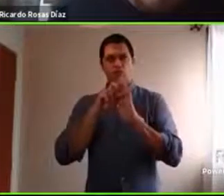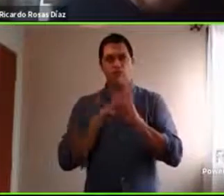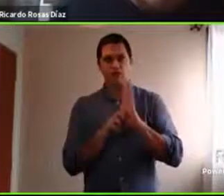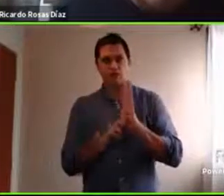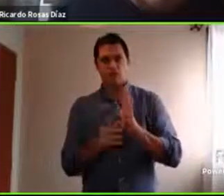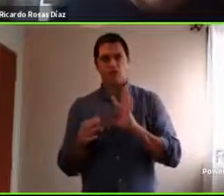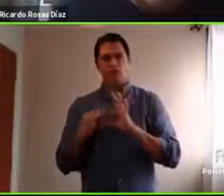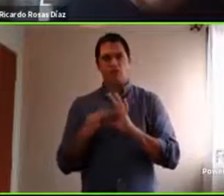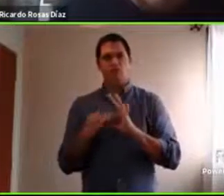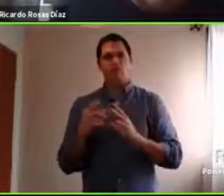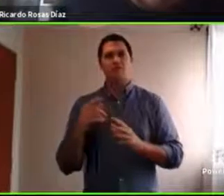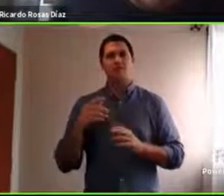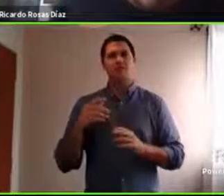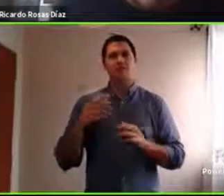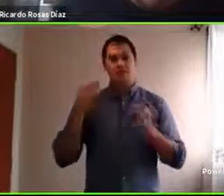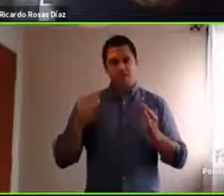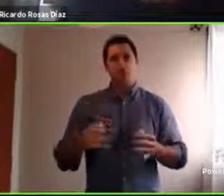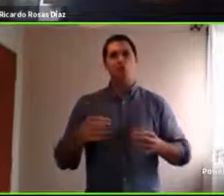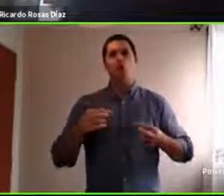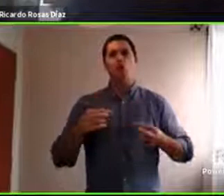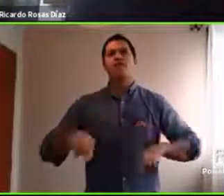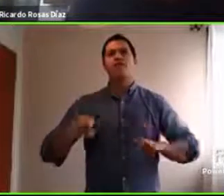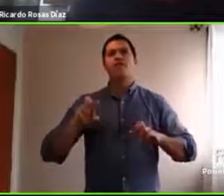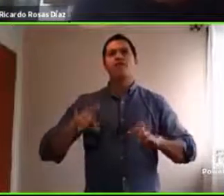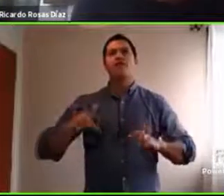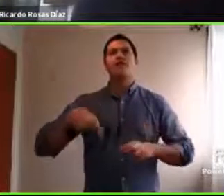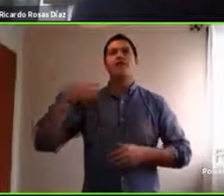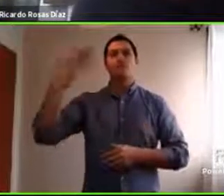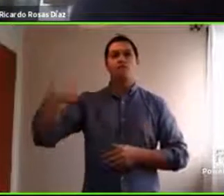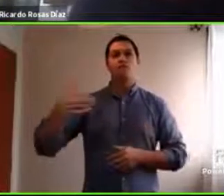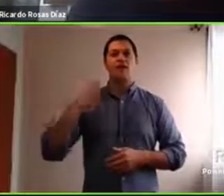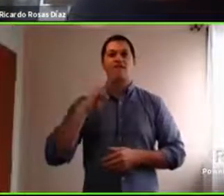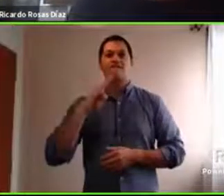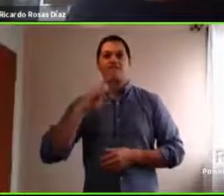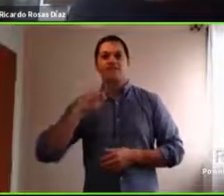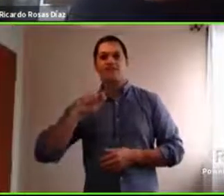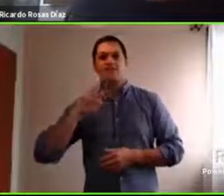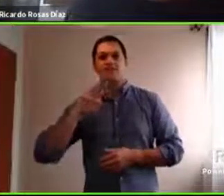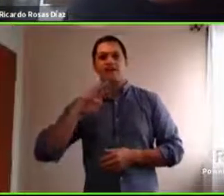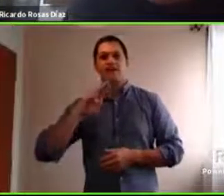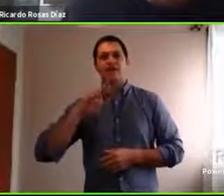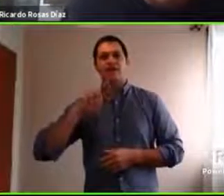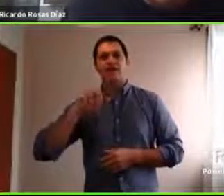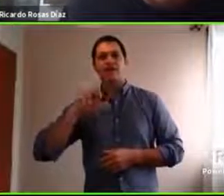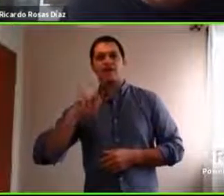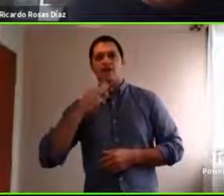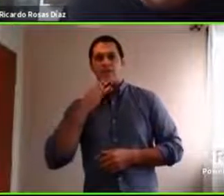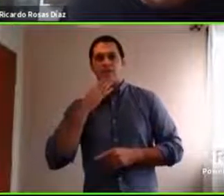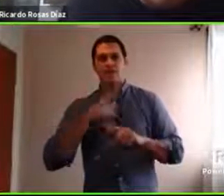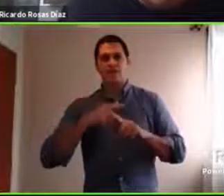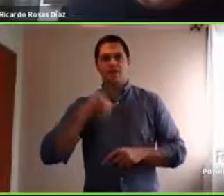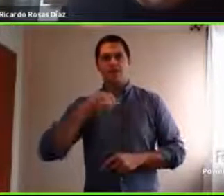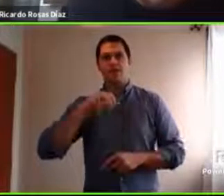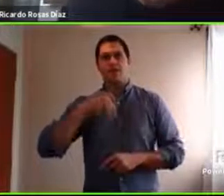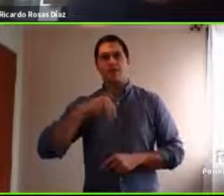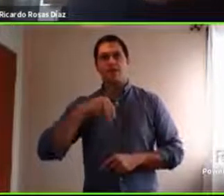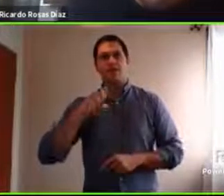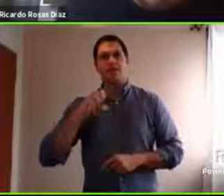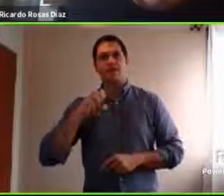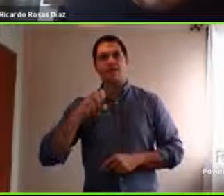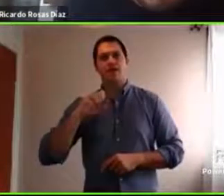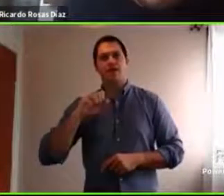tener nuevamente a Bárbara y Jimena con nosotros ya sea en este formato o en otro así que